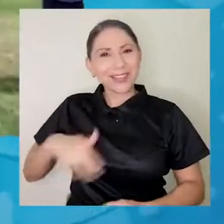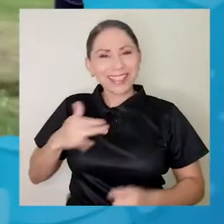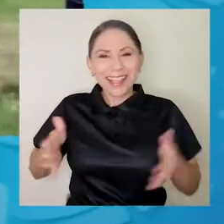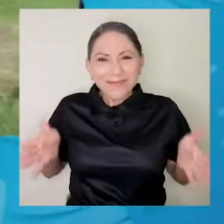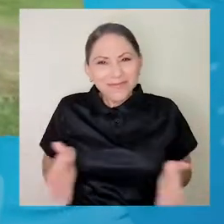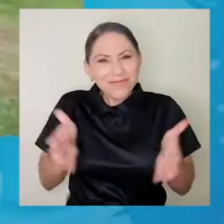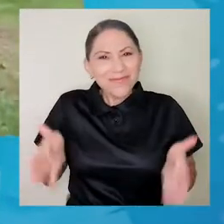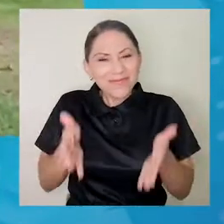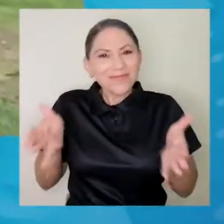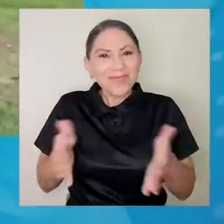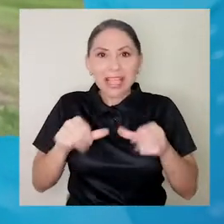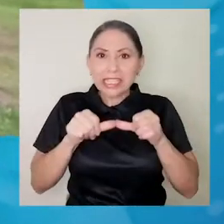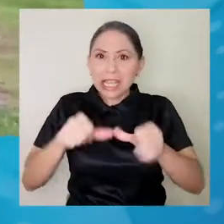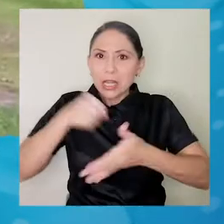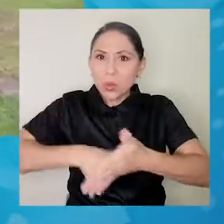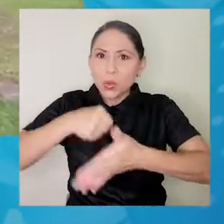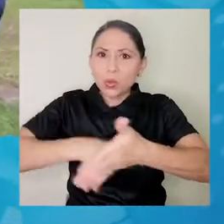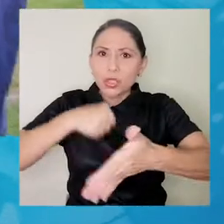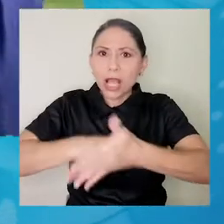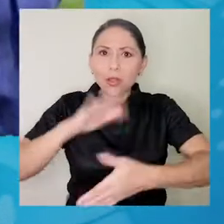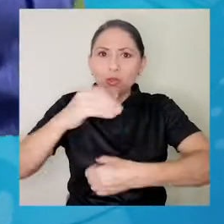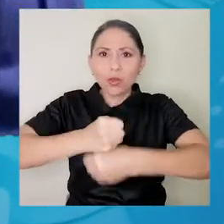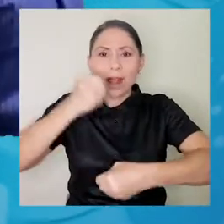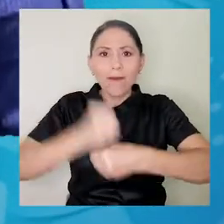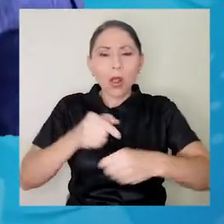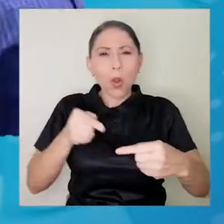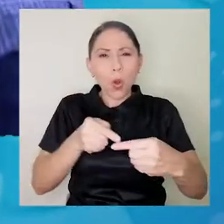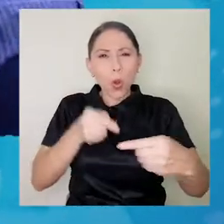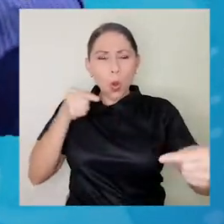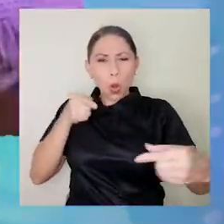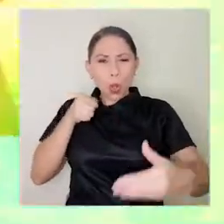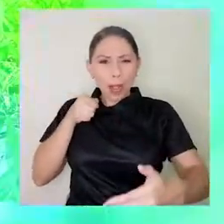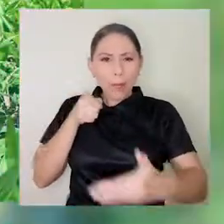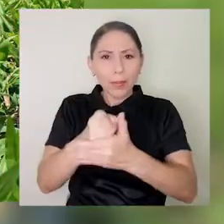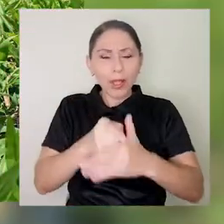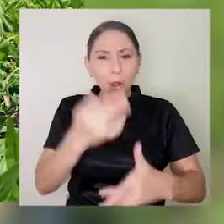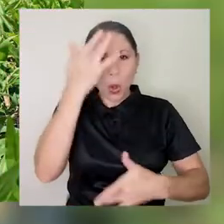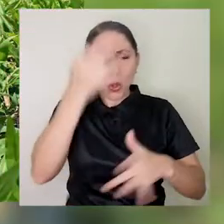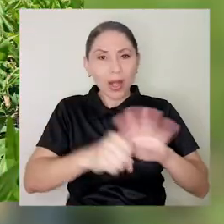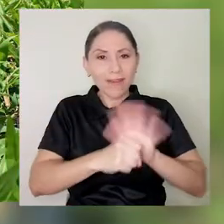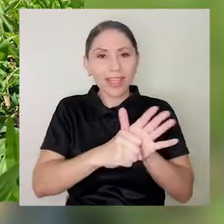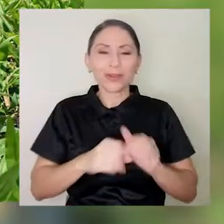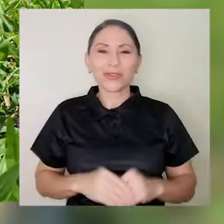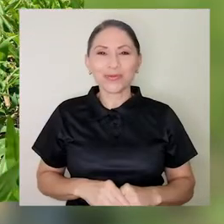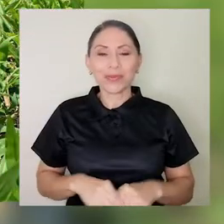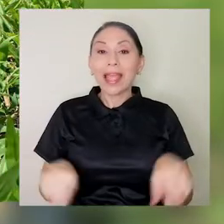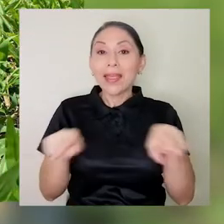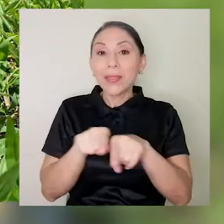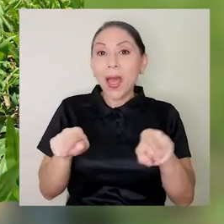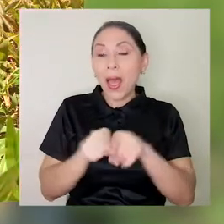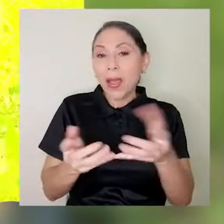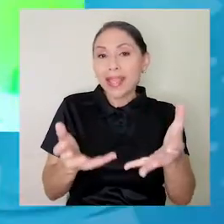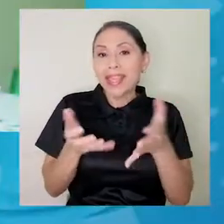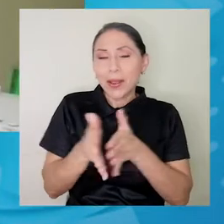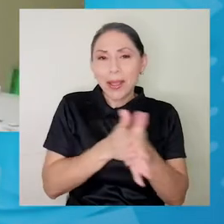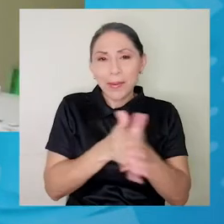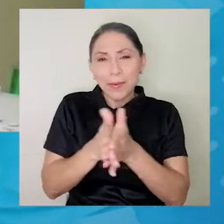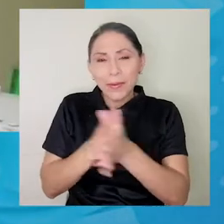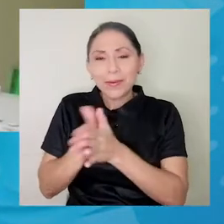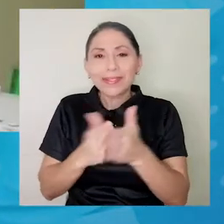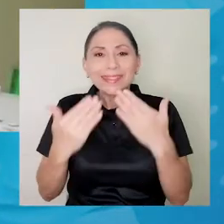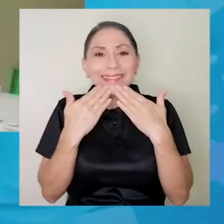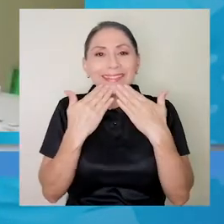luchando desde su espacio de trabajo contra el coronavirus. También quiero de una vez aprovechar para dar el